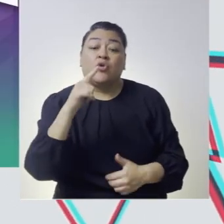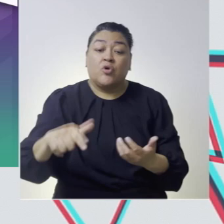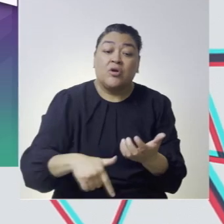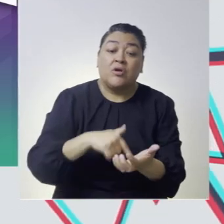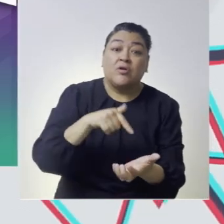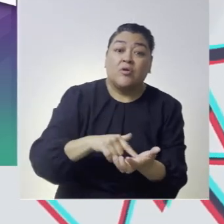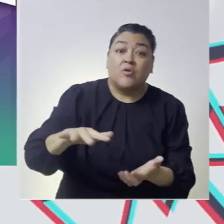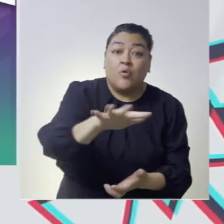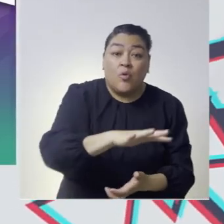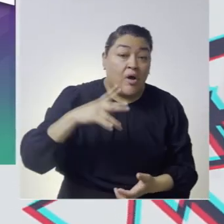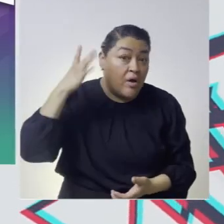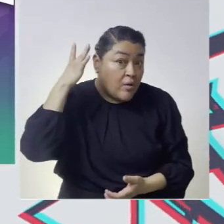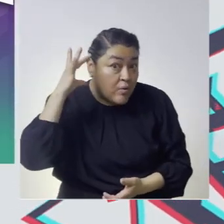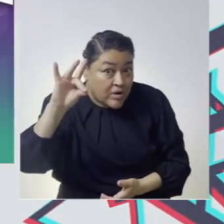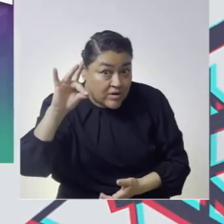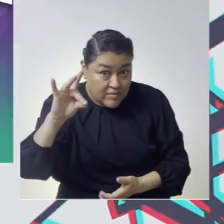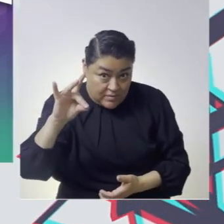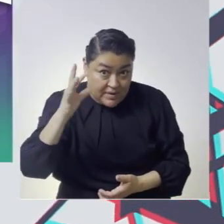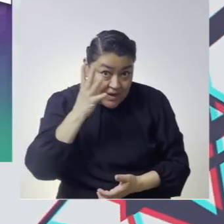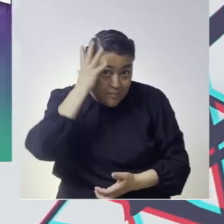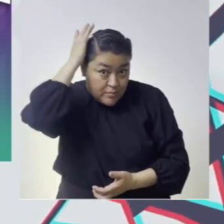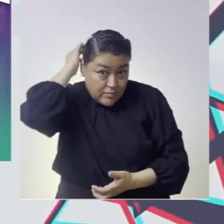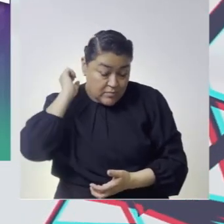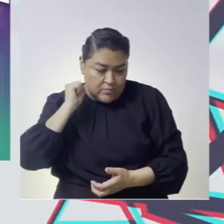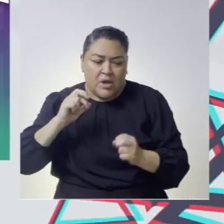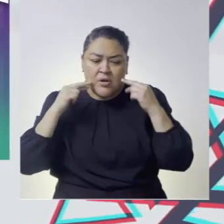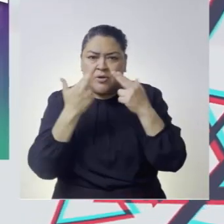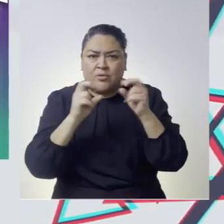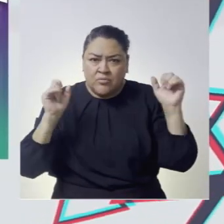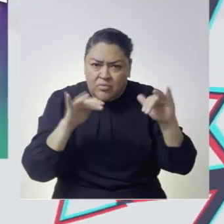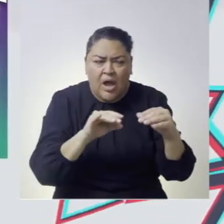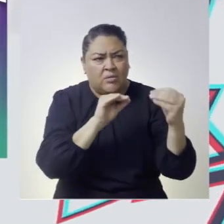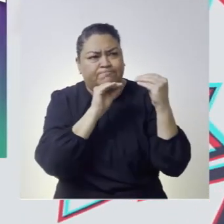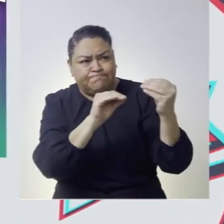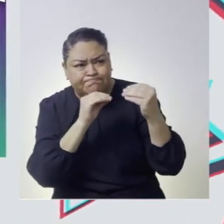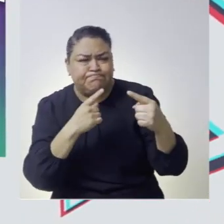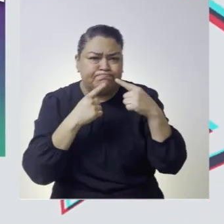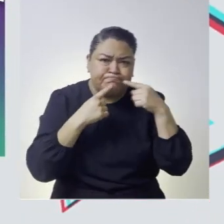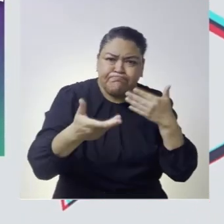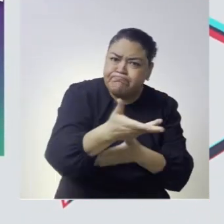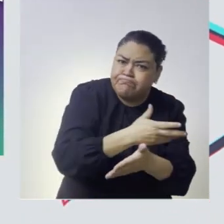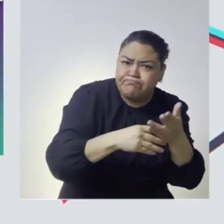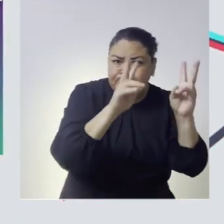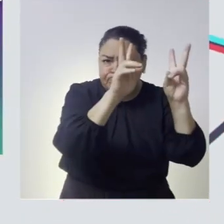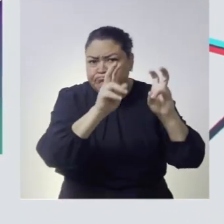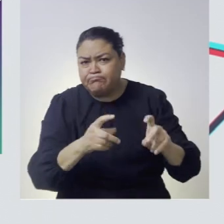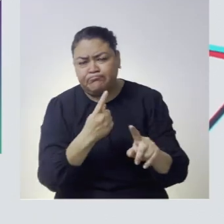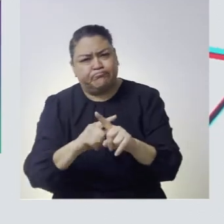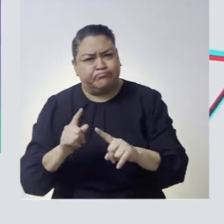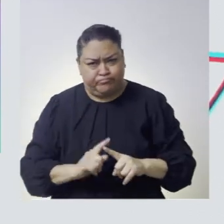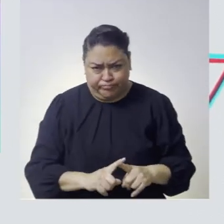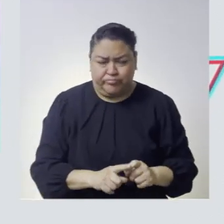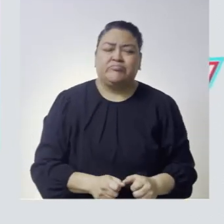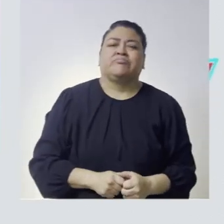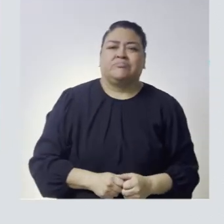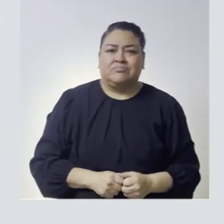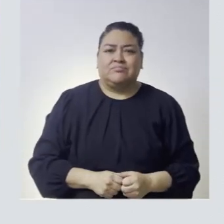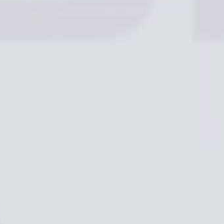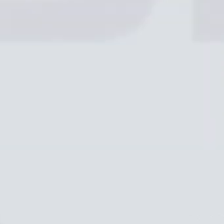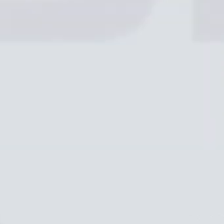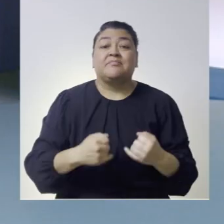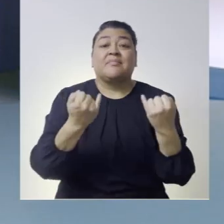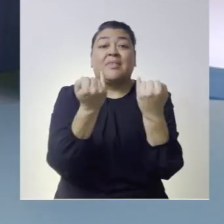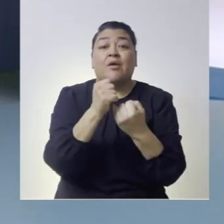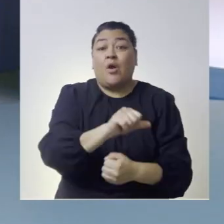en la ciudad de cuernabaca morelos se contará con debates y diversas mesas de análisis